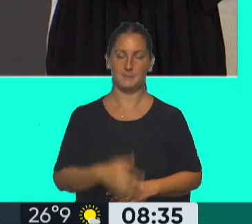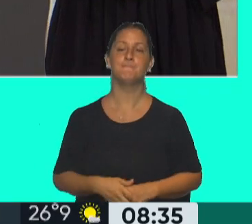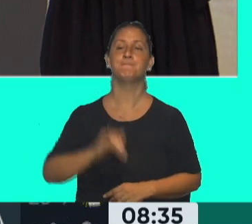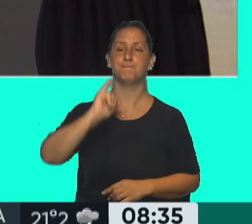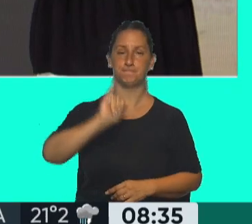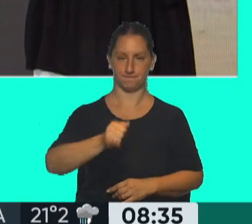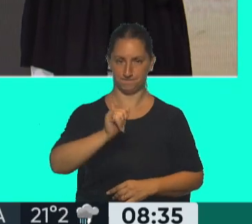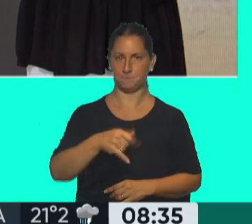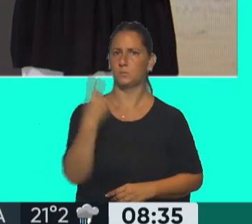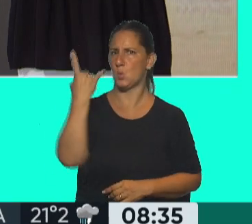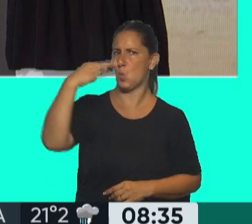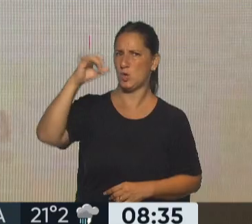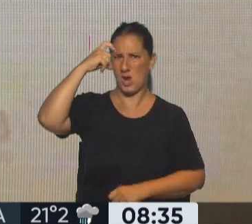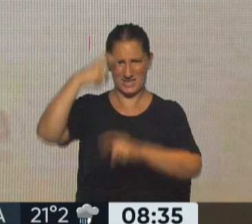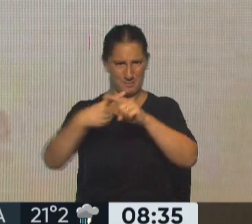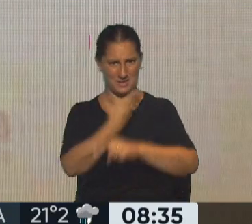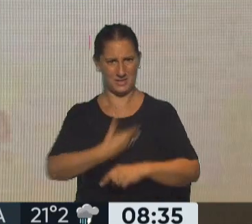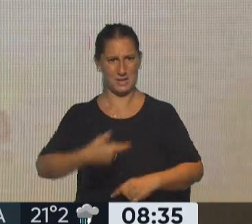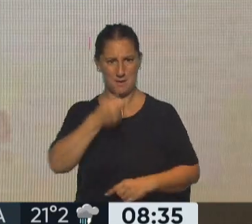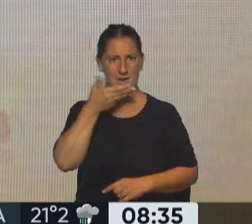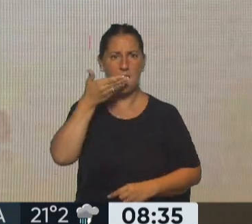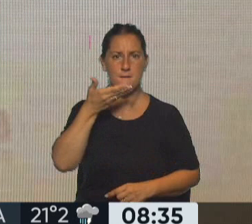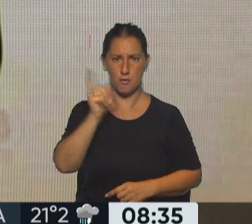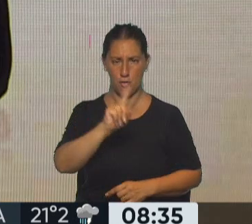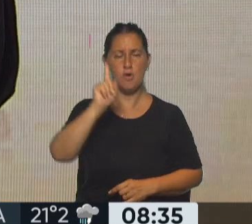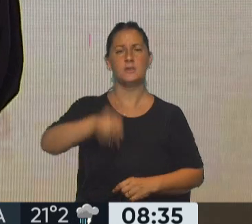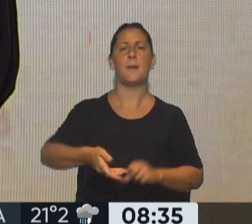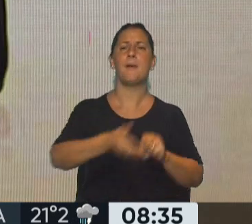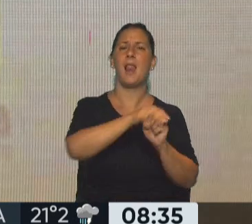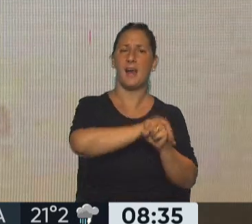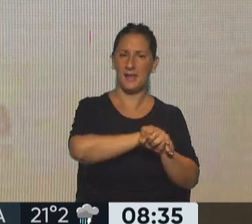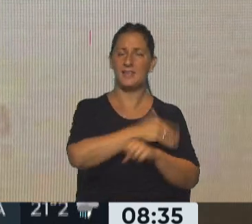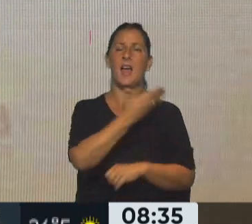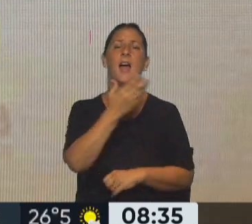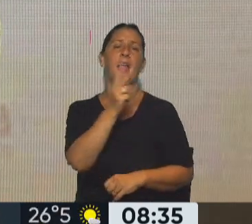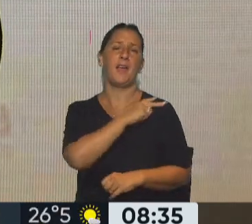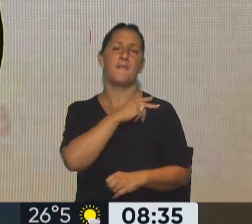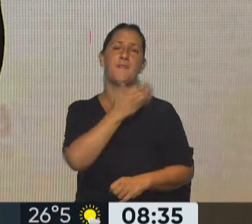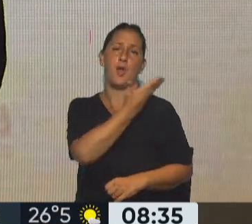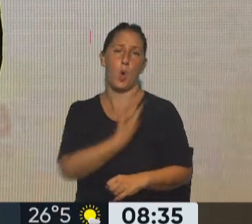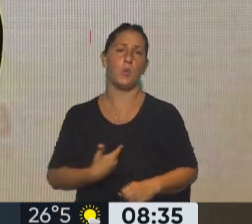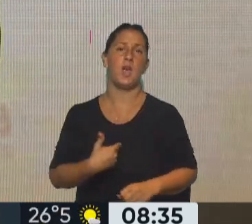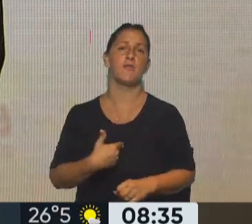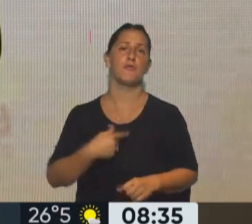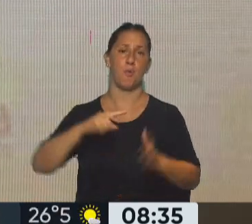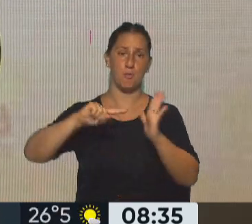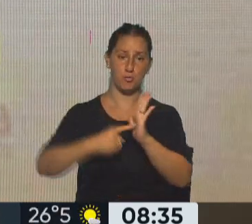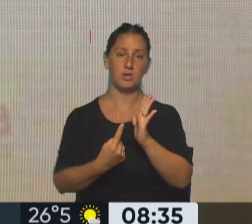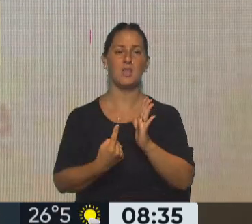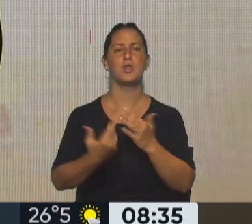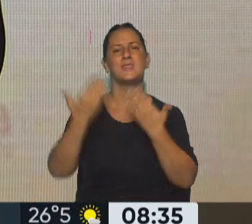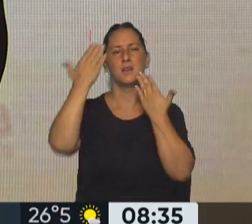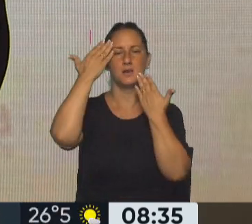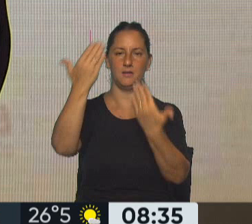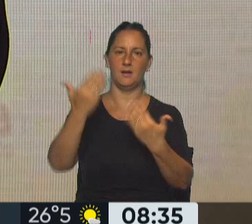Exactamente, y no fue el único el expresidente Mauricio Macri, sino que también Horacio Rodríguez Larreta. El jefe de gobierno porteño publicó un saludo